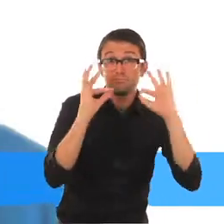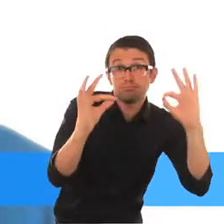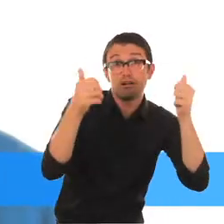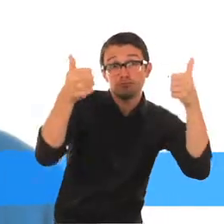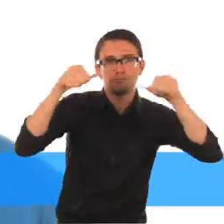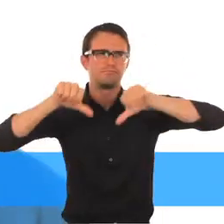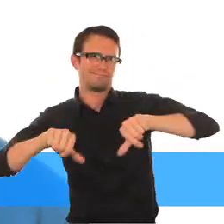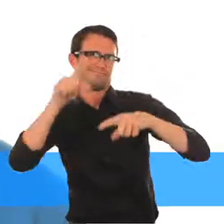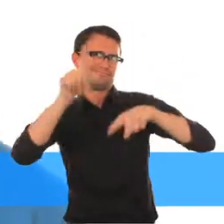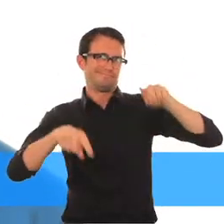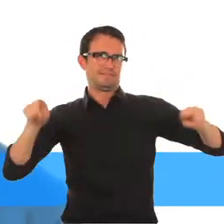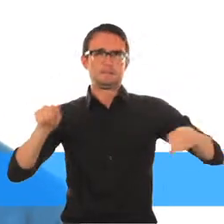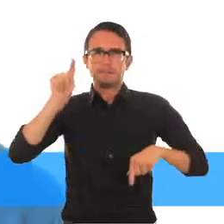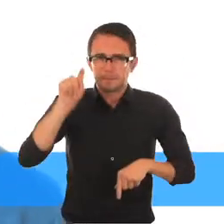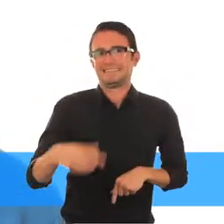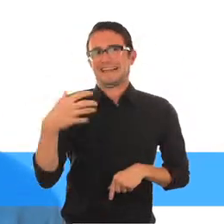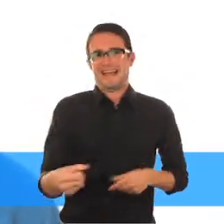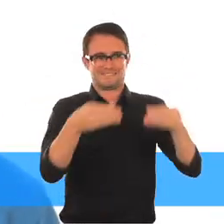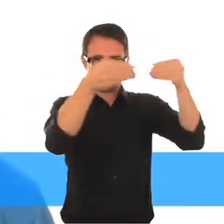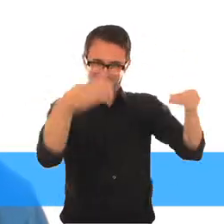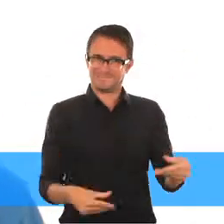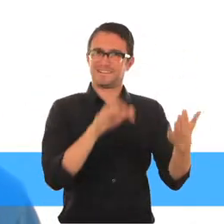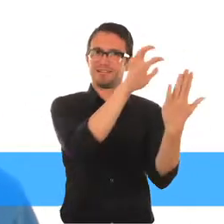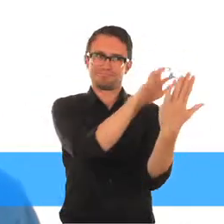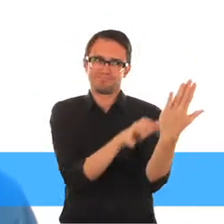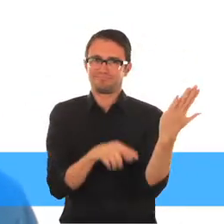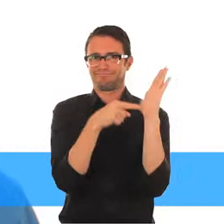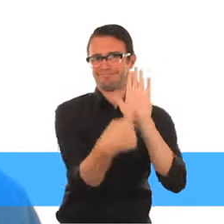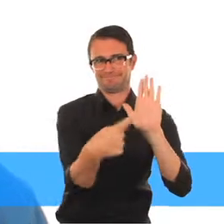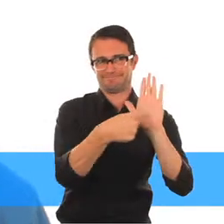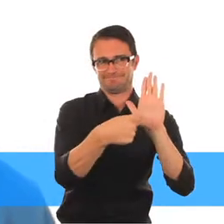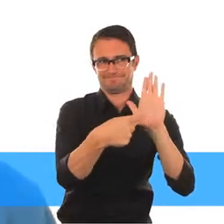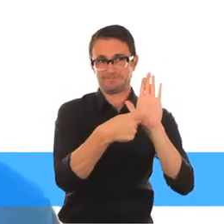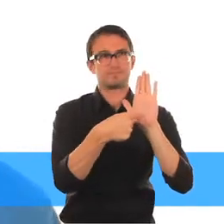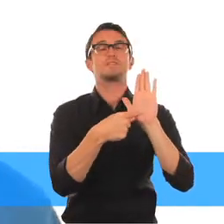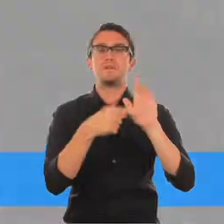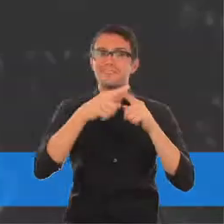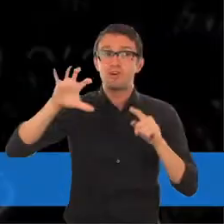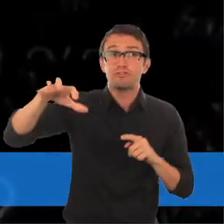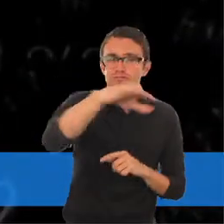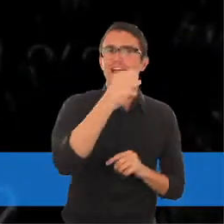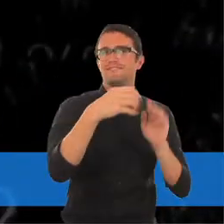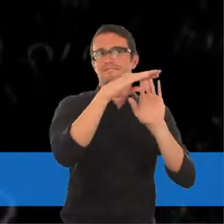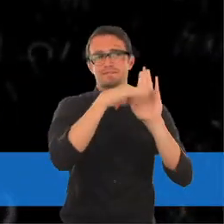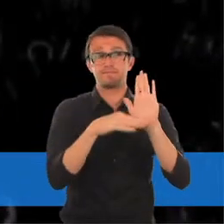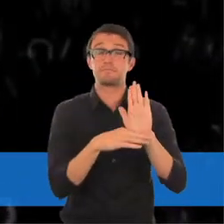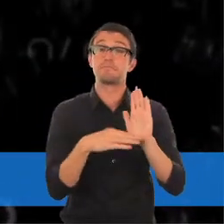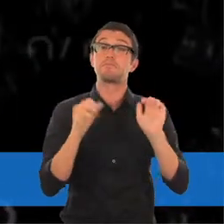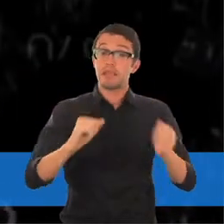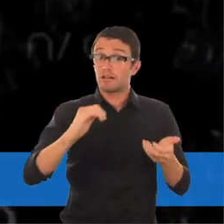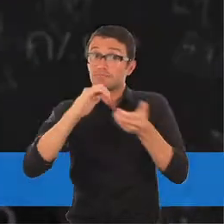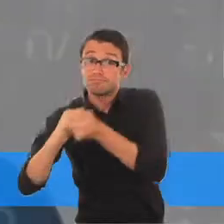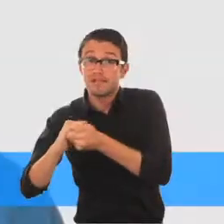de nuestros programas y prácticas Es importante que contemos con datos confiables sobre la situación actual para nuestras prioridades y programas por